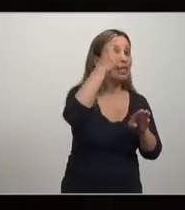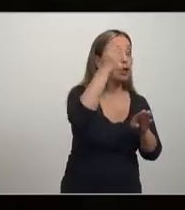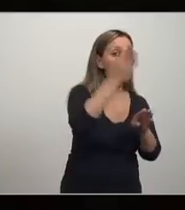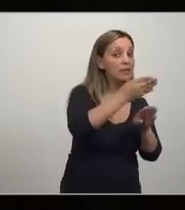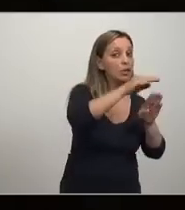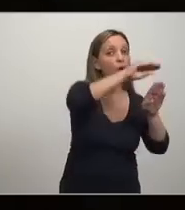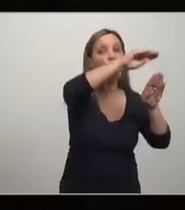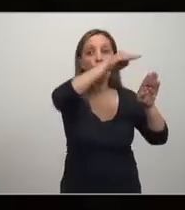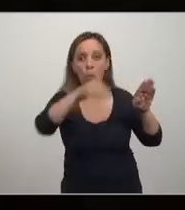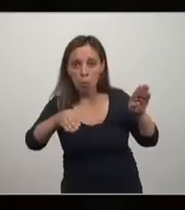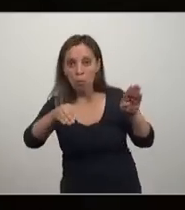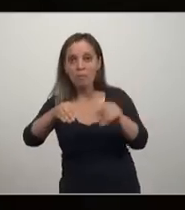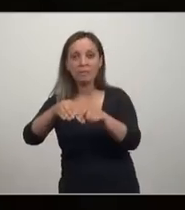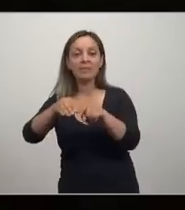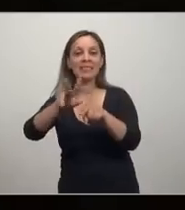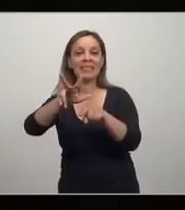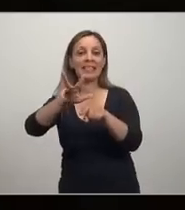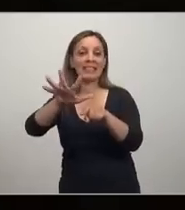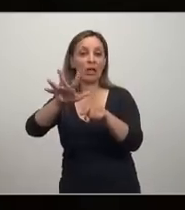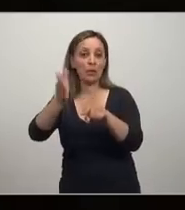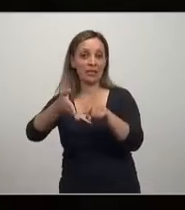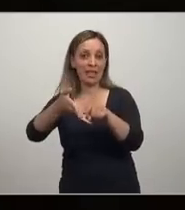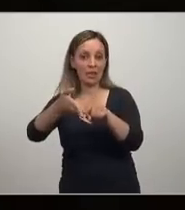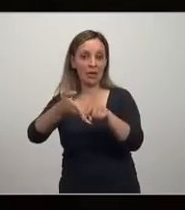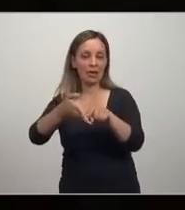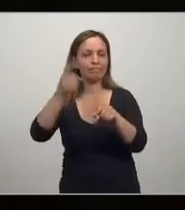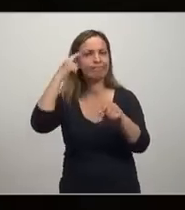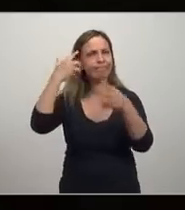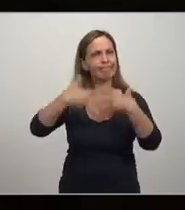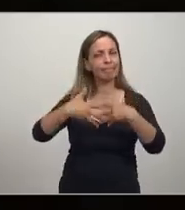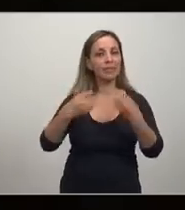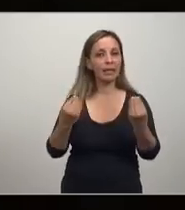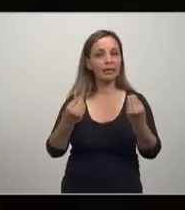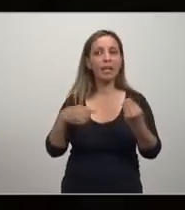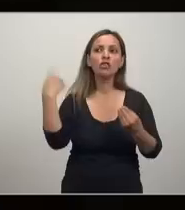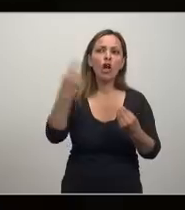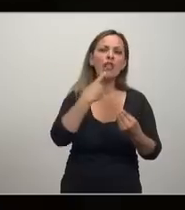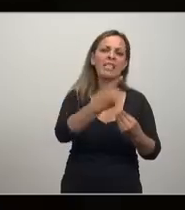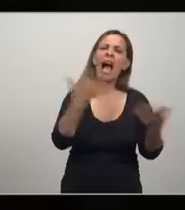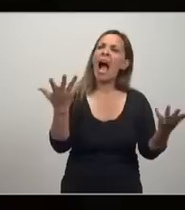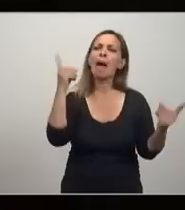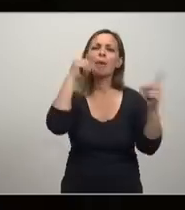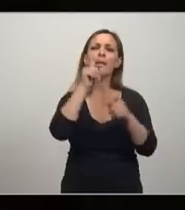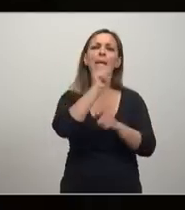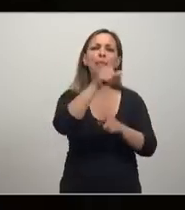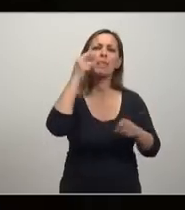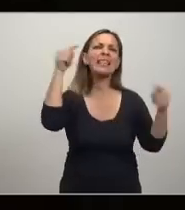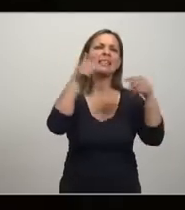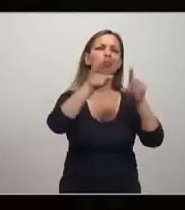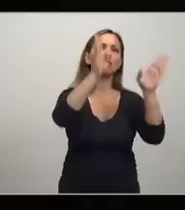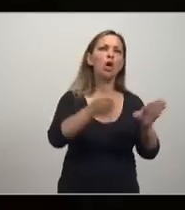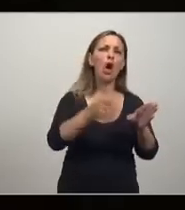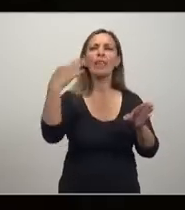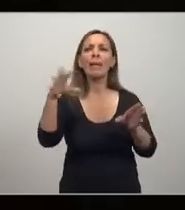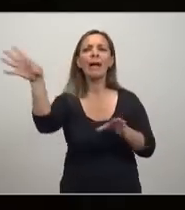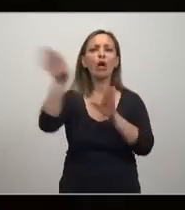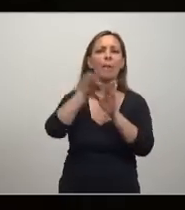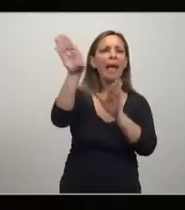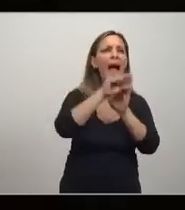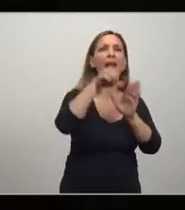al 37%. Aquí otra reflexión. Muchas veces nos dicen el problema es institucional hay que copiar lo que hacen los países desarrollados.